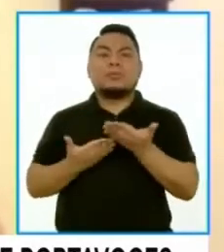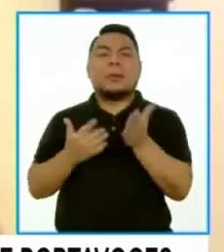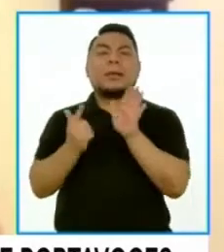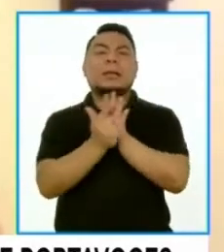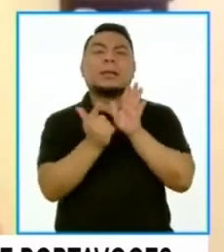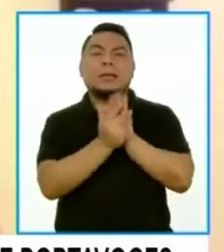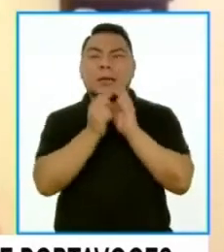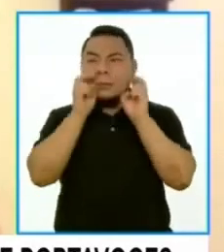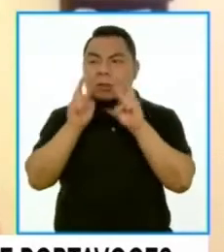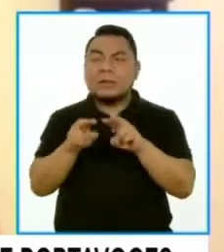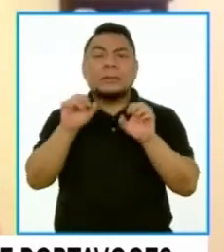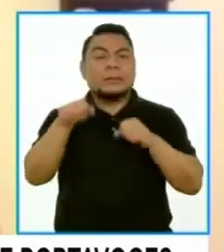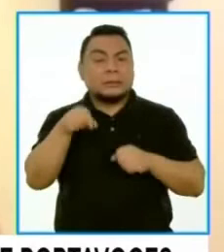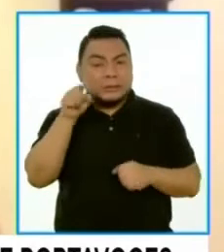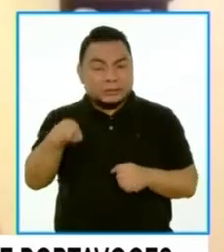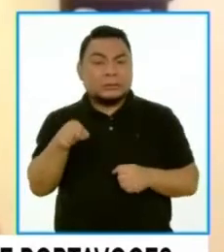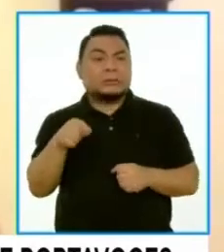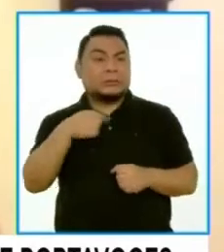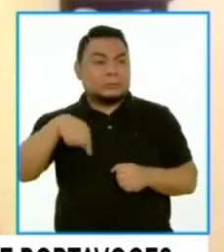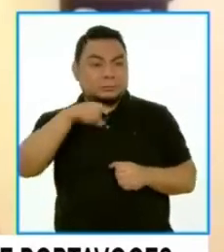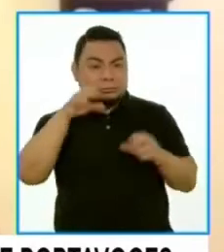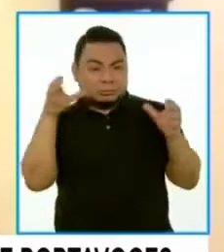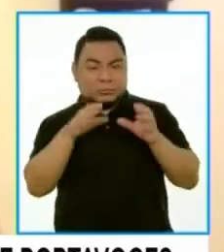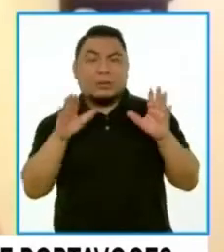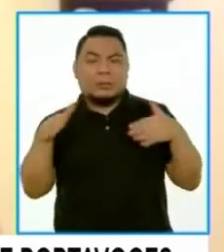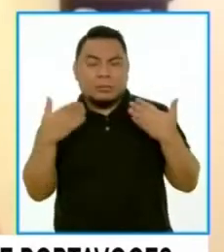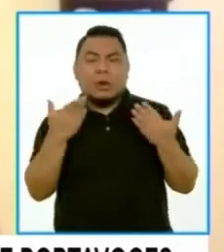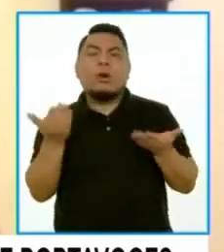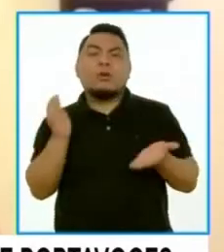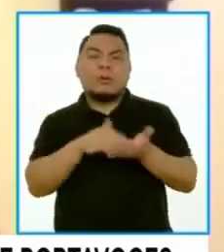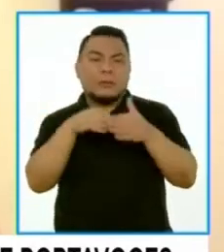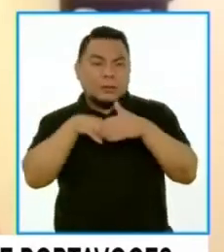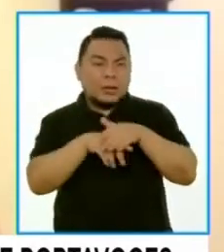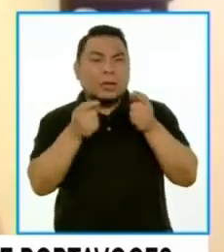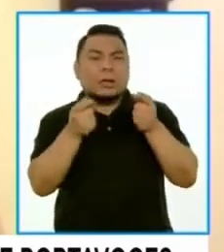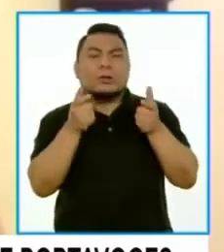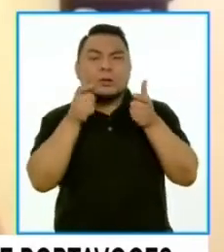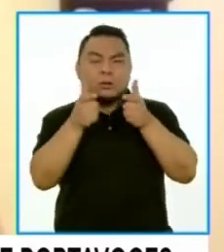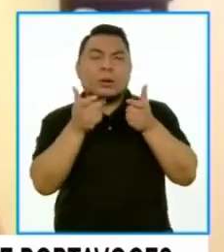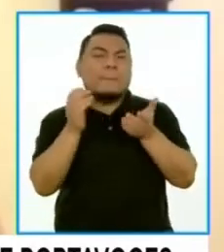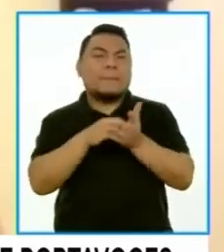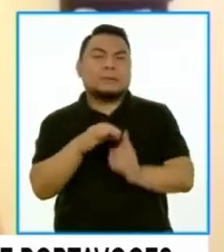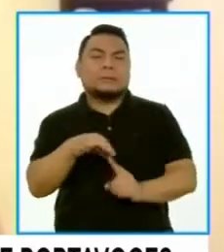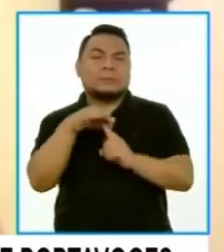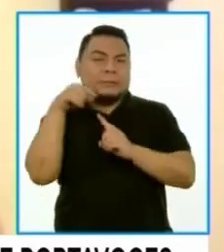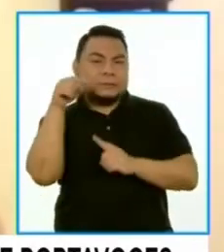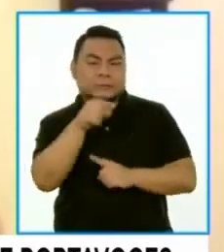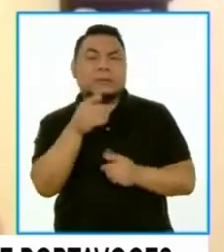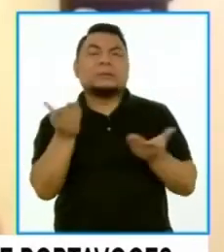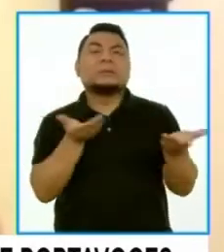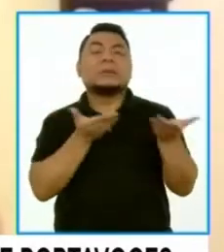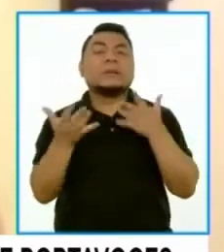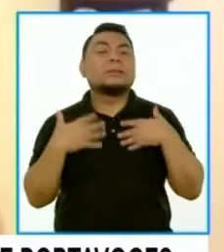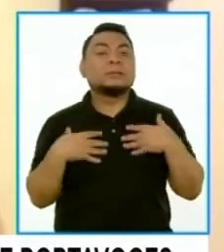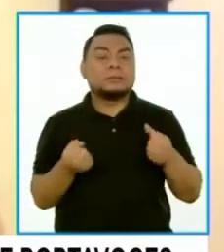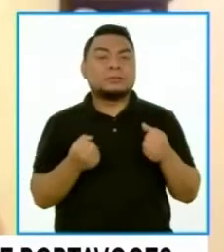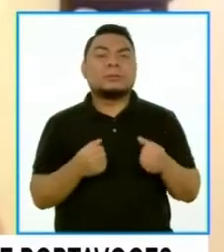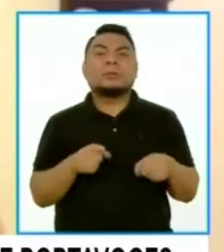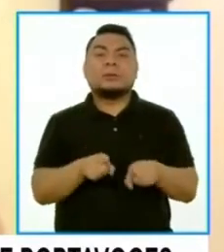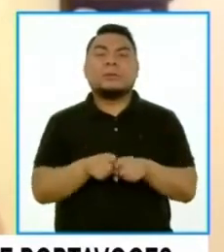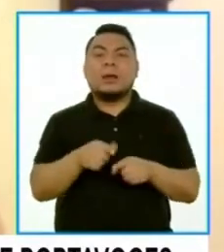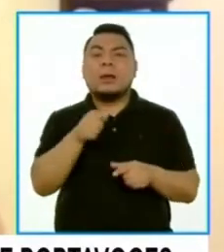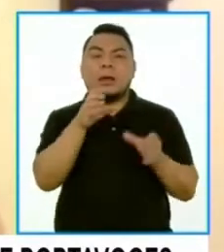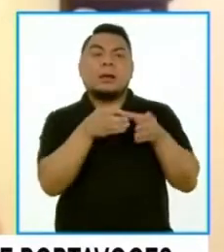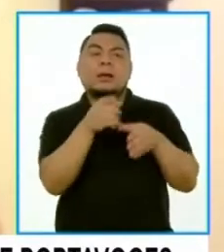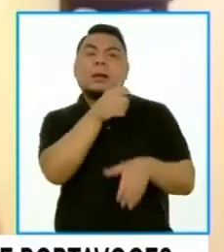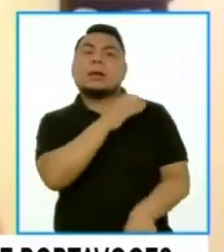de ley de mirar si desde el Estado podemos entrar a una regulación más específica del servicio de salud de los